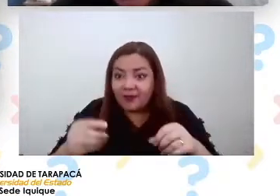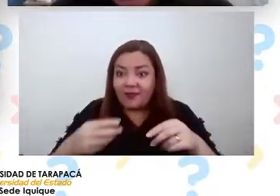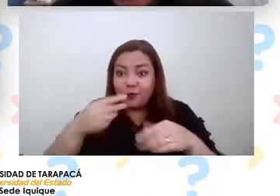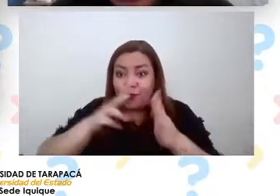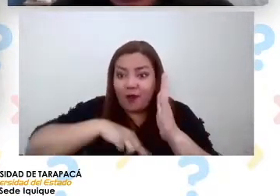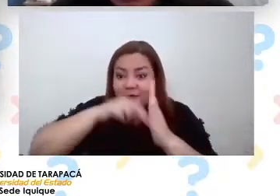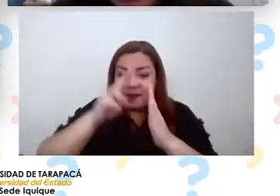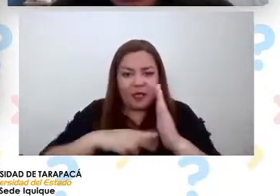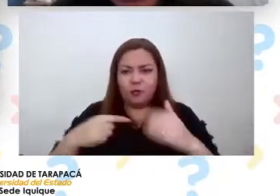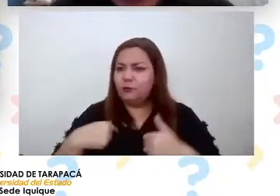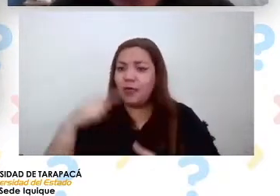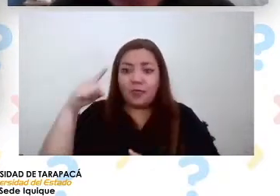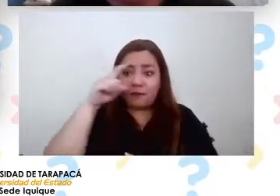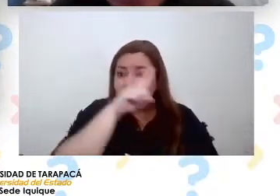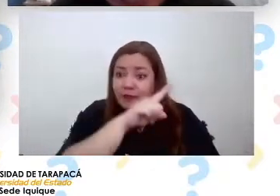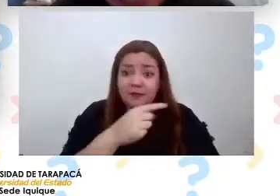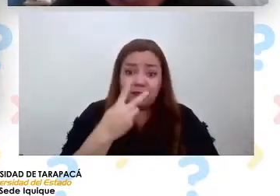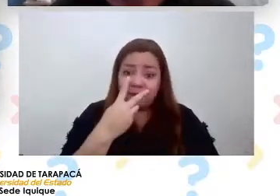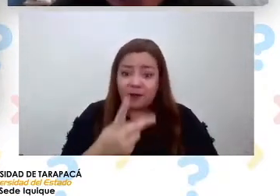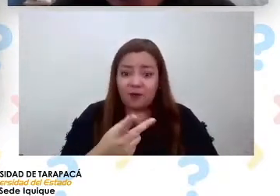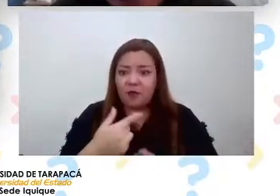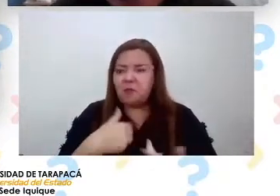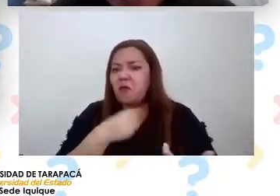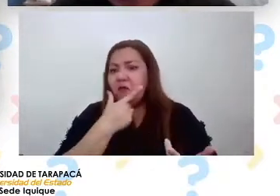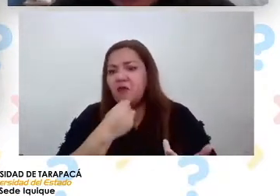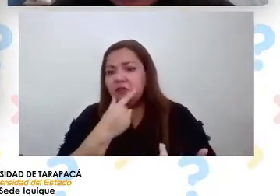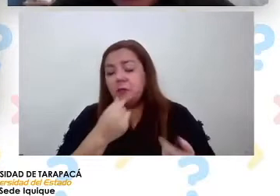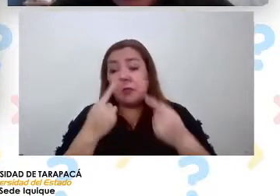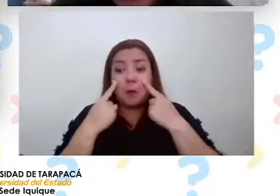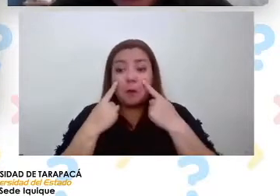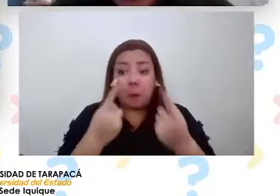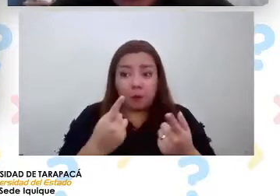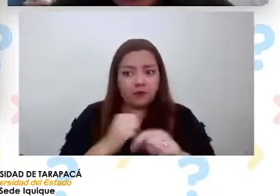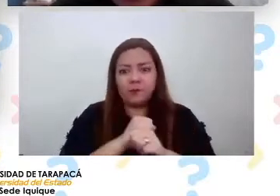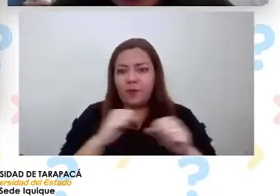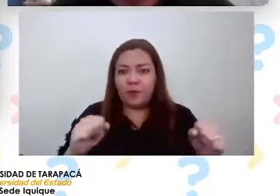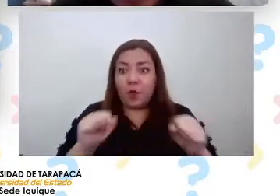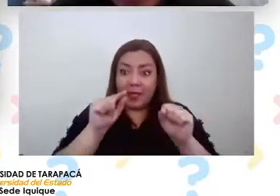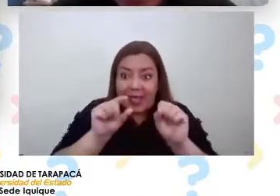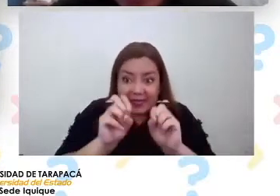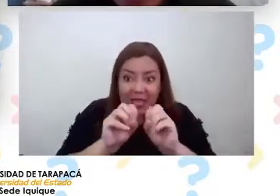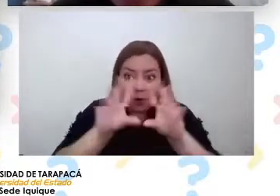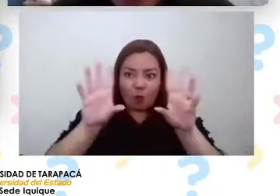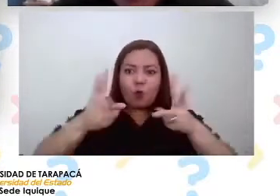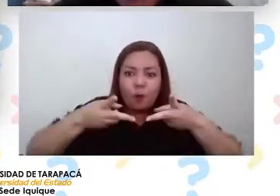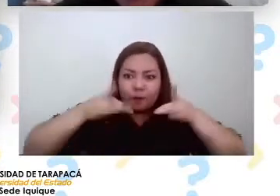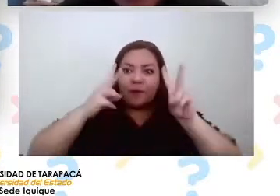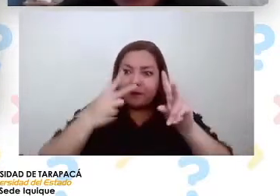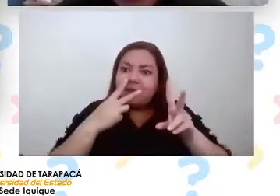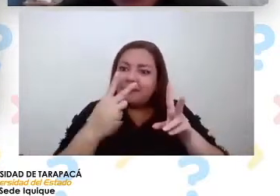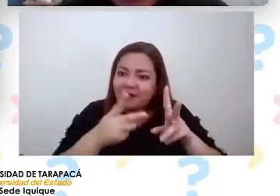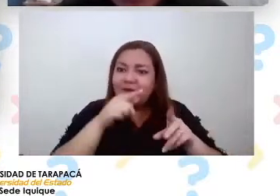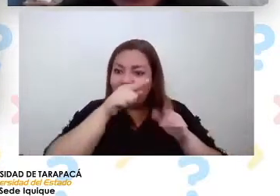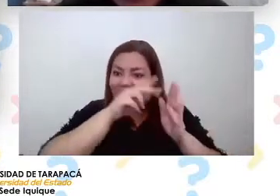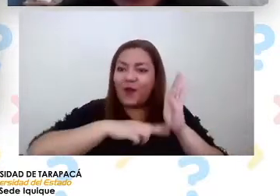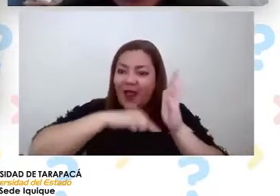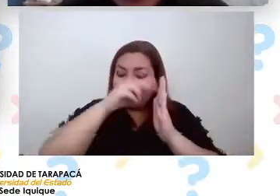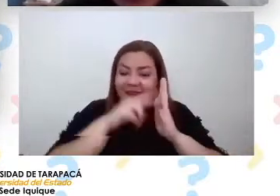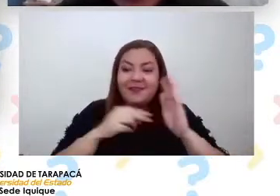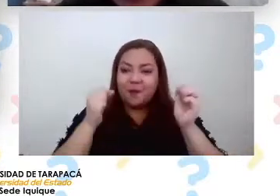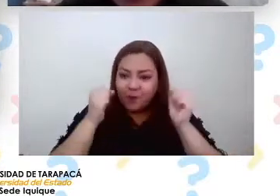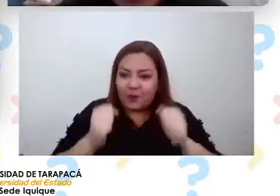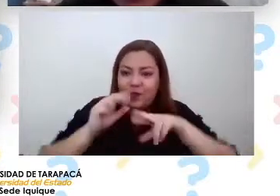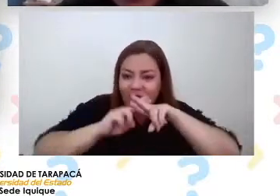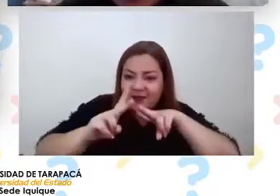de ver nosotros a simple vista no podríamos llegar a verlo si no fuese por esta luz es una imagen muy muy bonita de